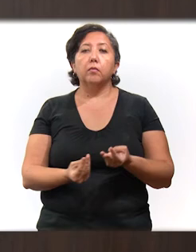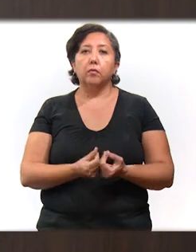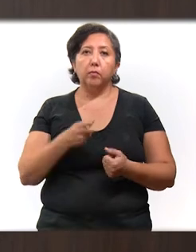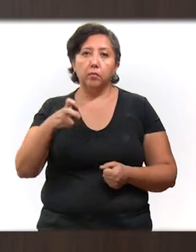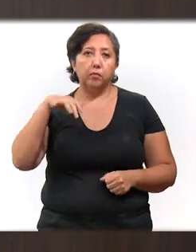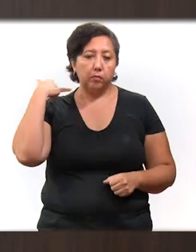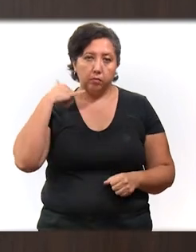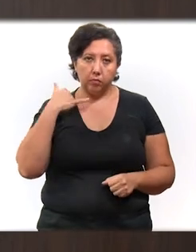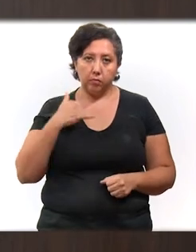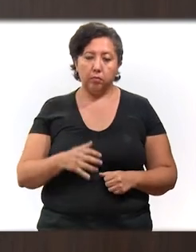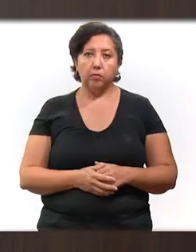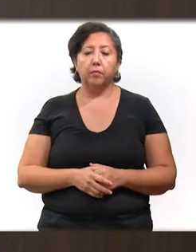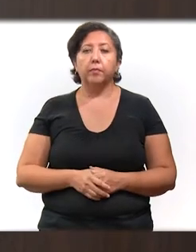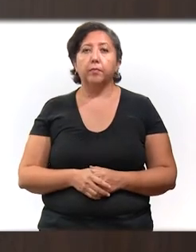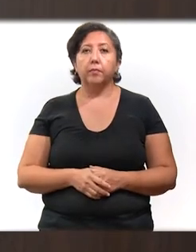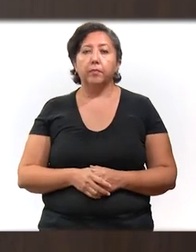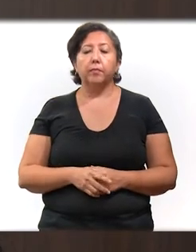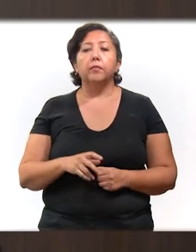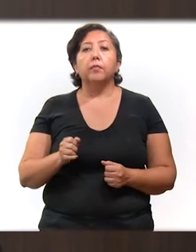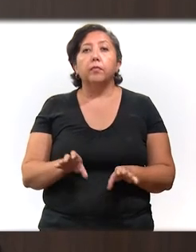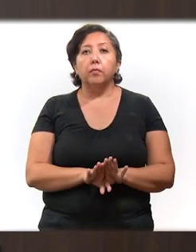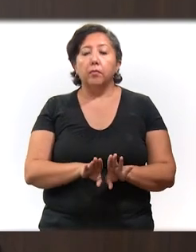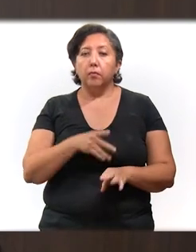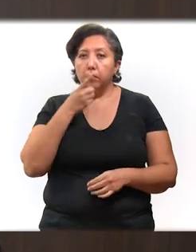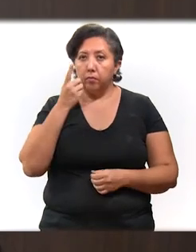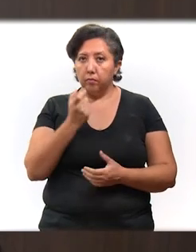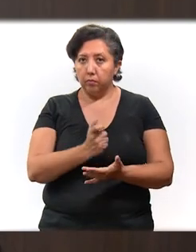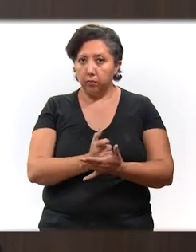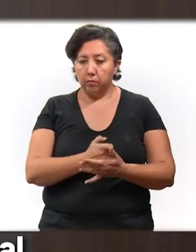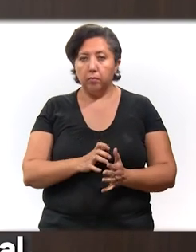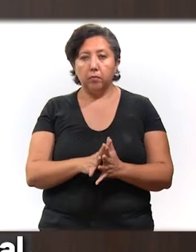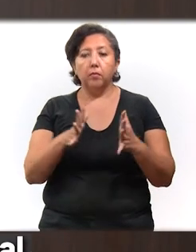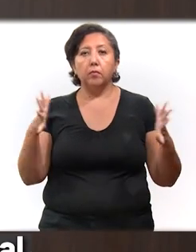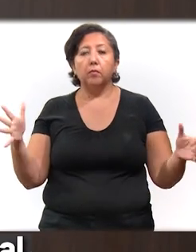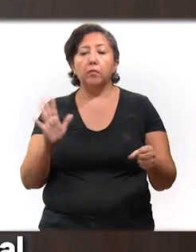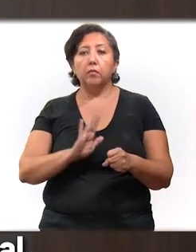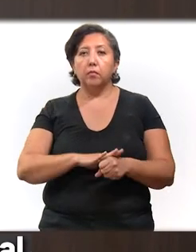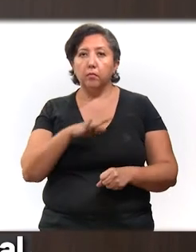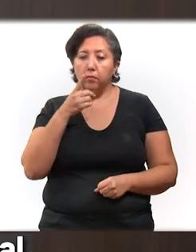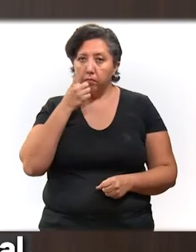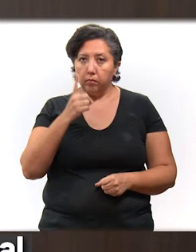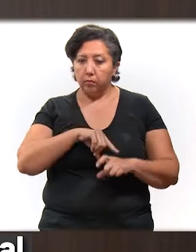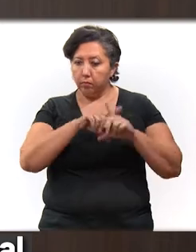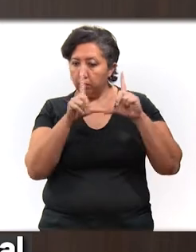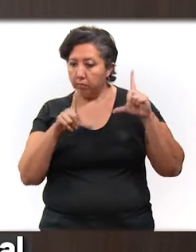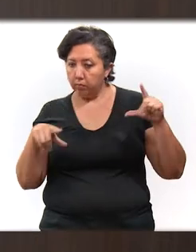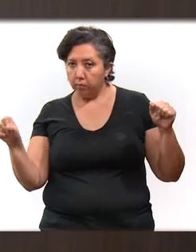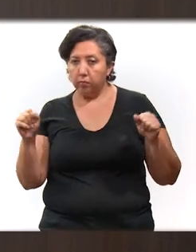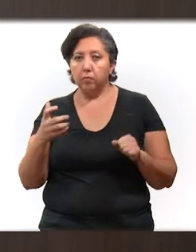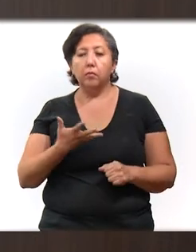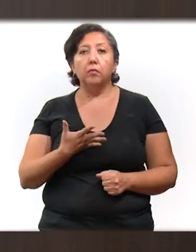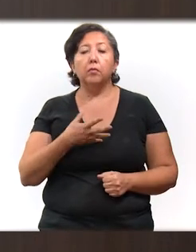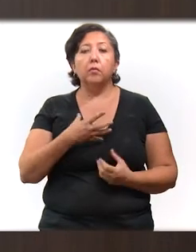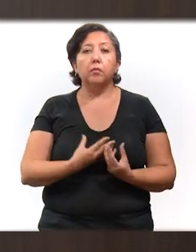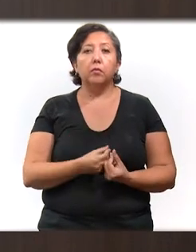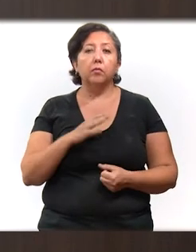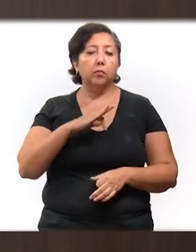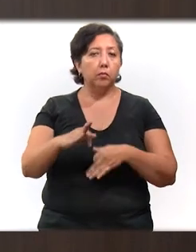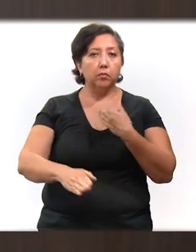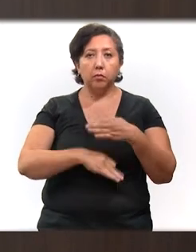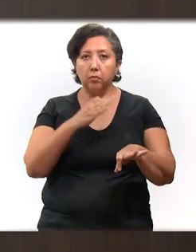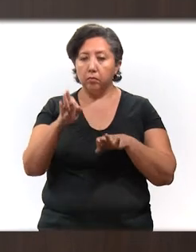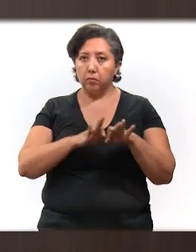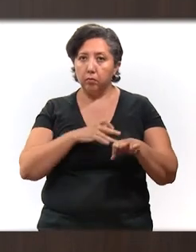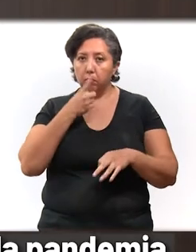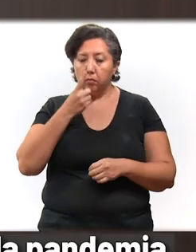y con ello Yucatán está despegando. Tal es el caso que nuestra economía ha crecido más que el promedio nacional. Ya hemos logrado recuperar